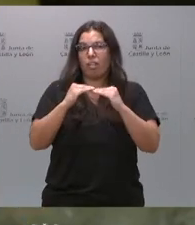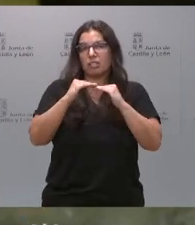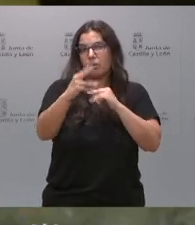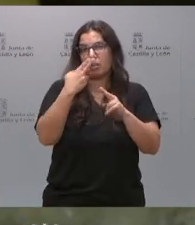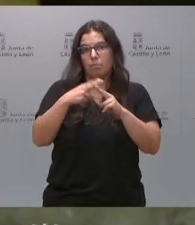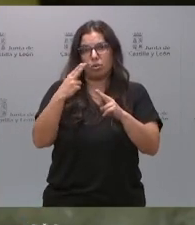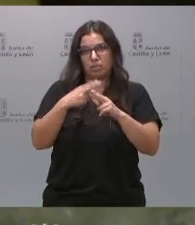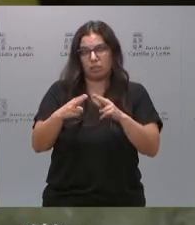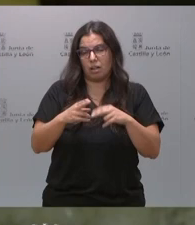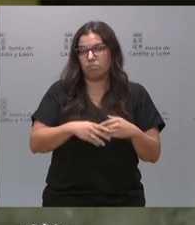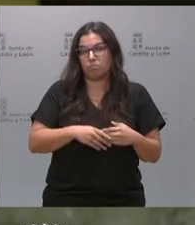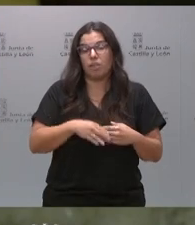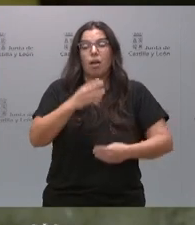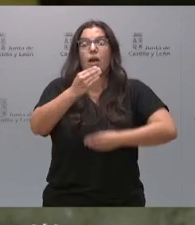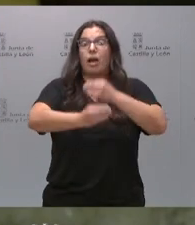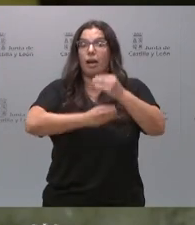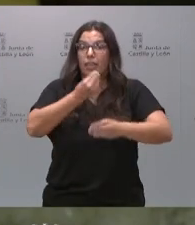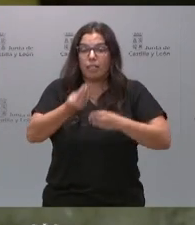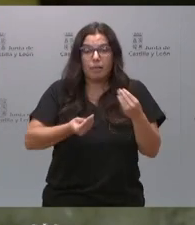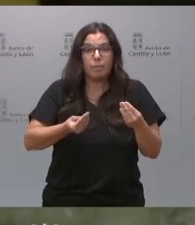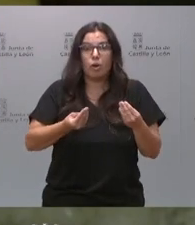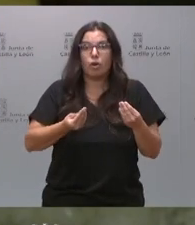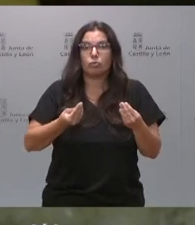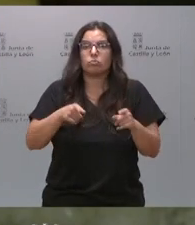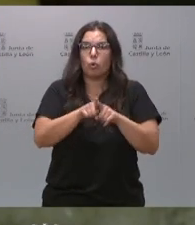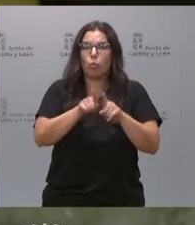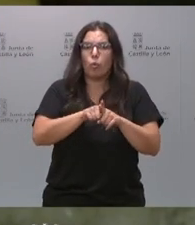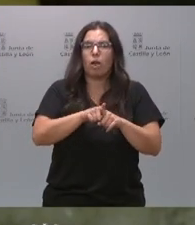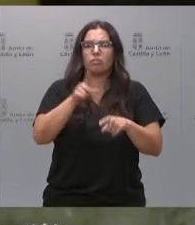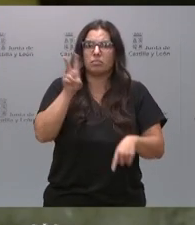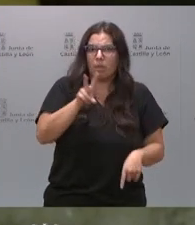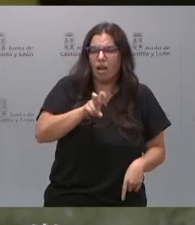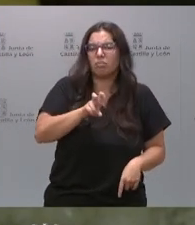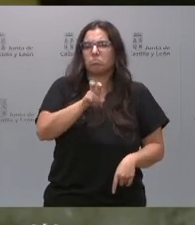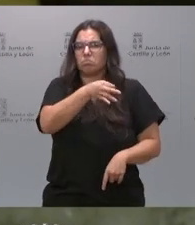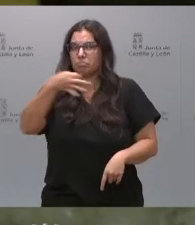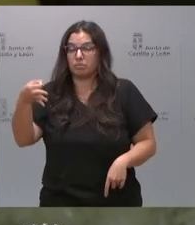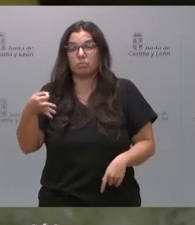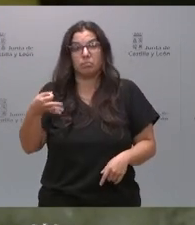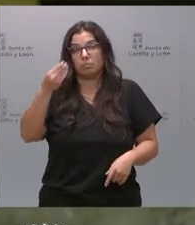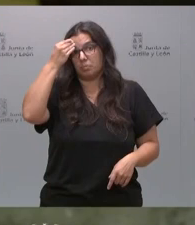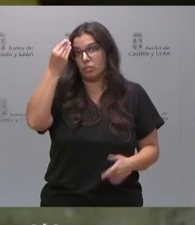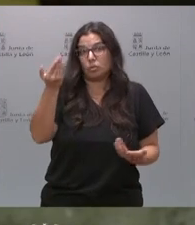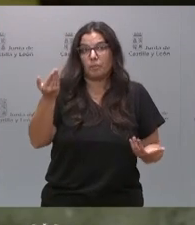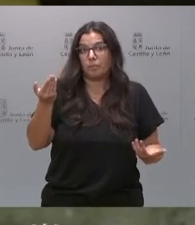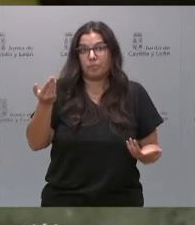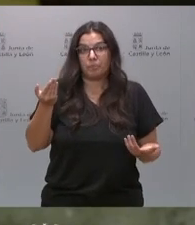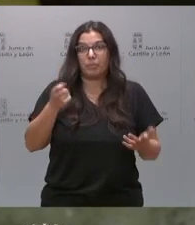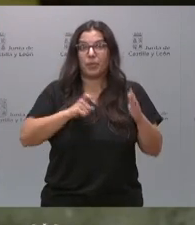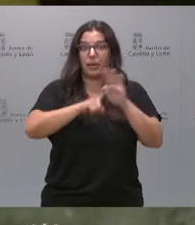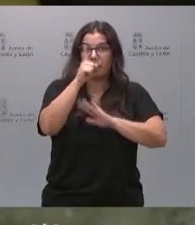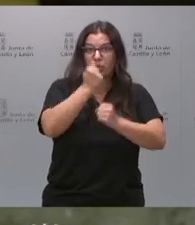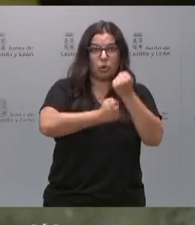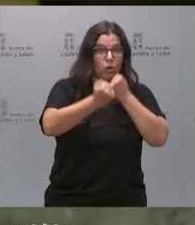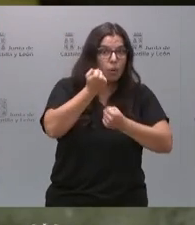política actuamos con utilidad y eficacia y yo creo que tanto el crecimiento